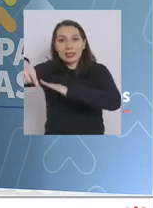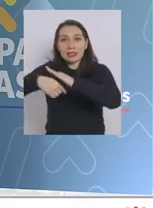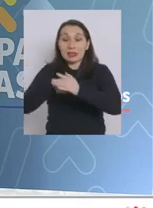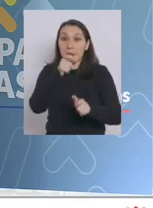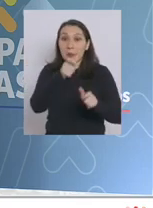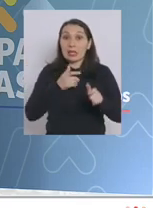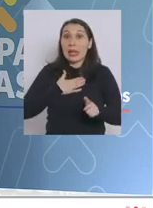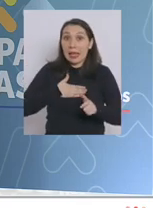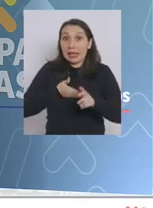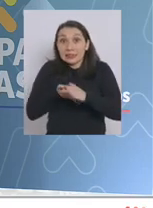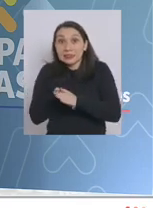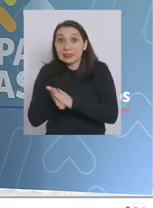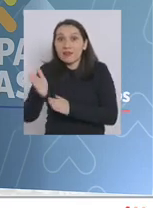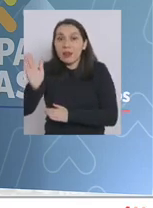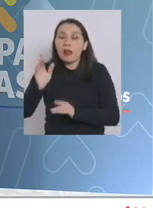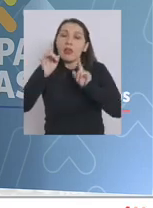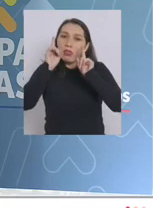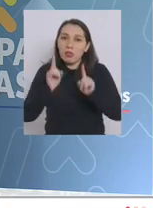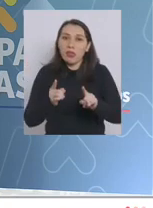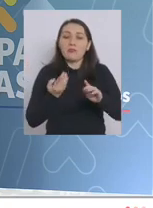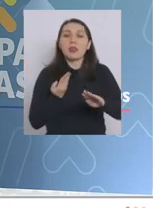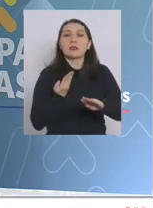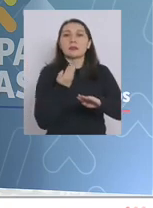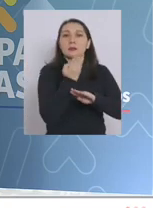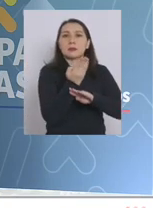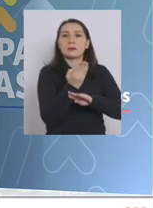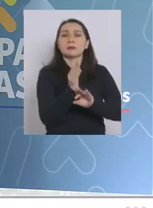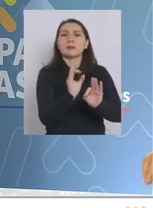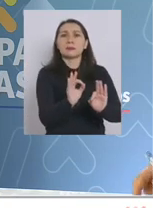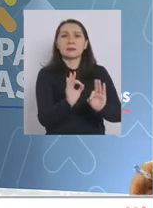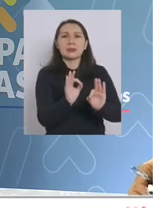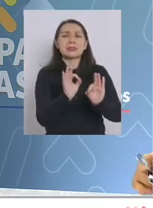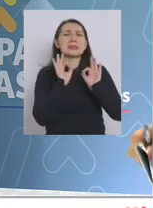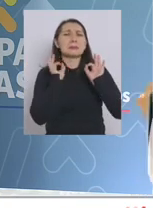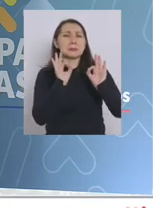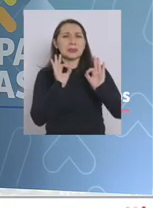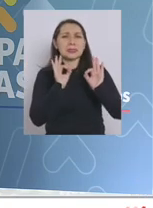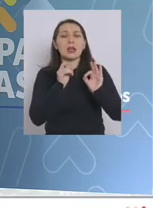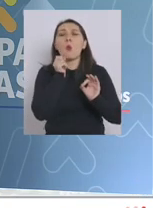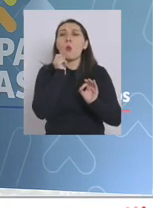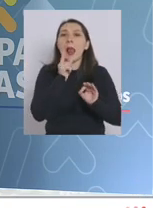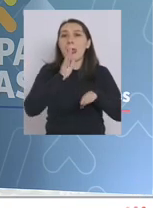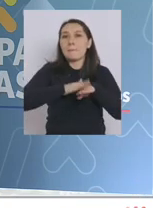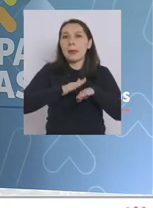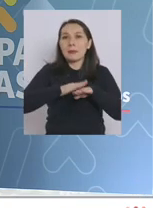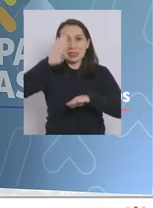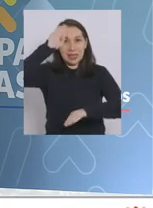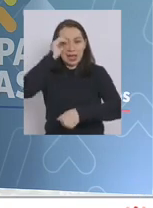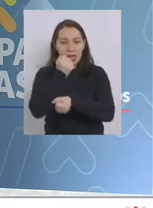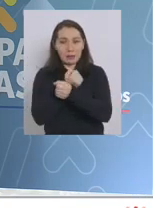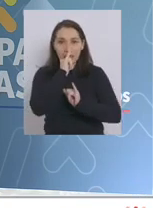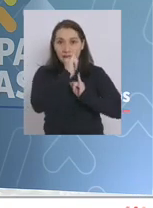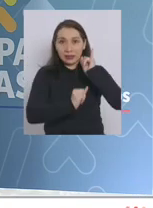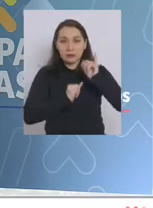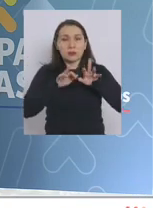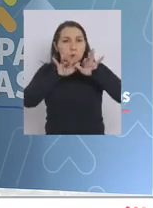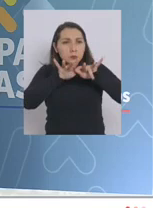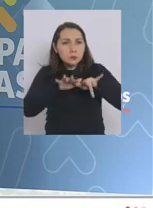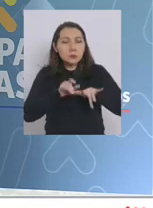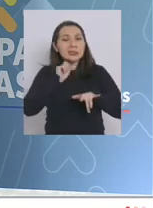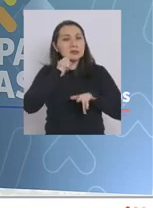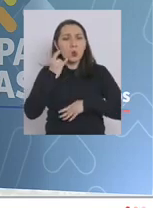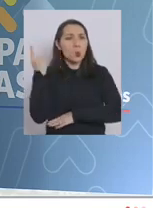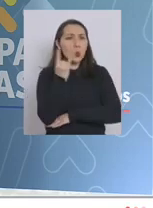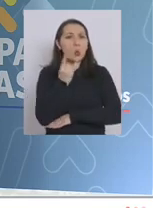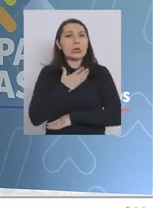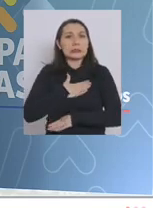las personas que deseen salir deben realizar una solicitud extraordinaria a través de un permiso de comisaría virtual que tiene un carácter